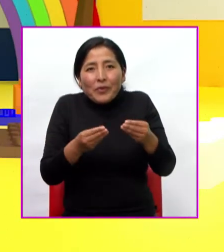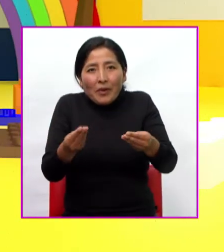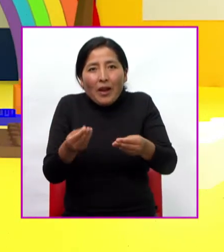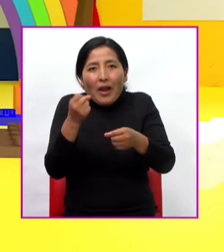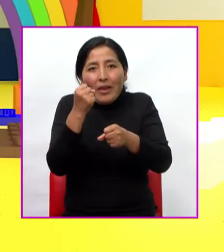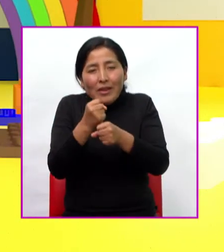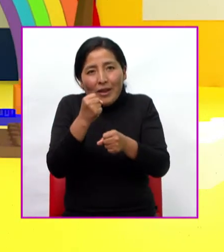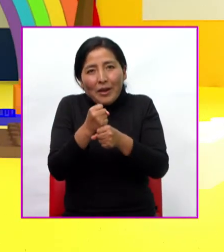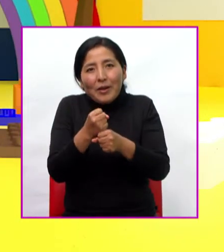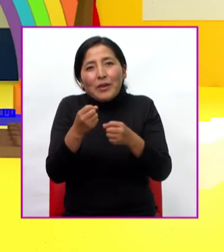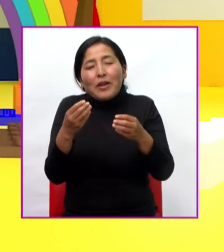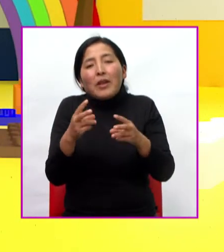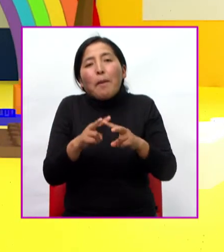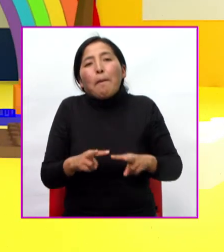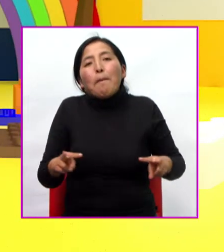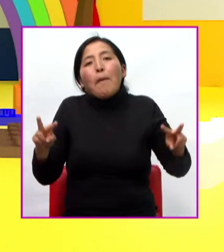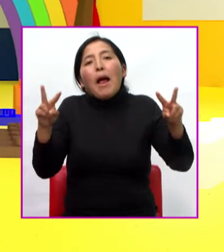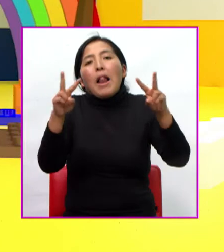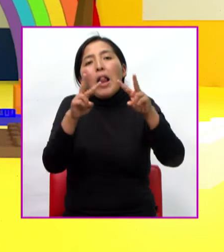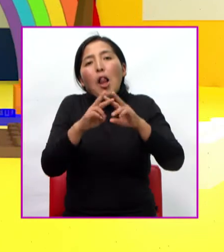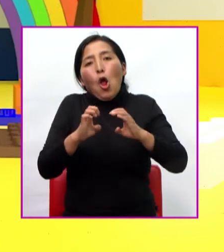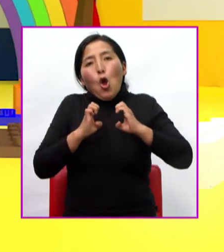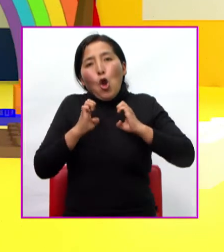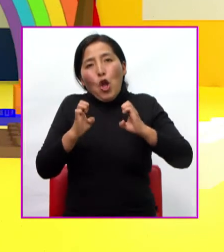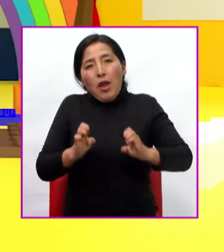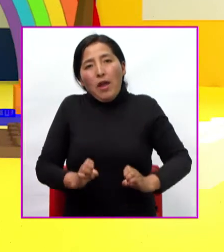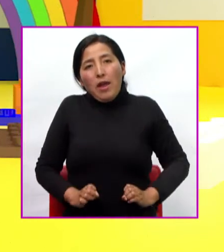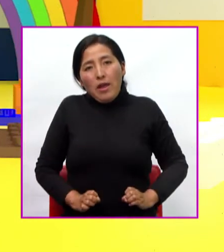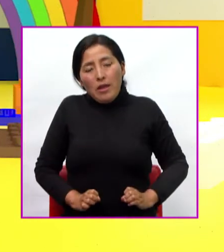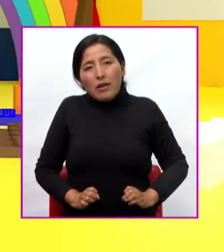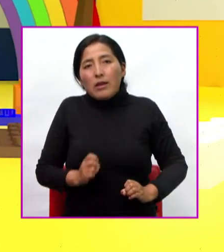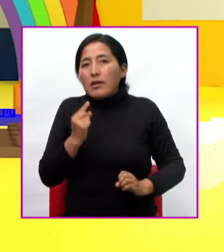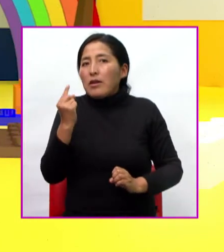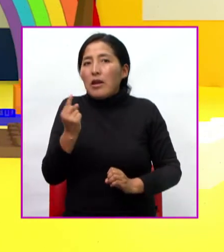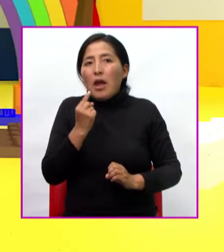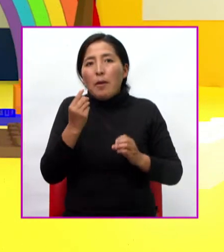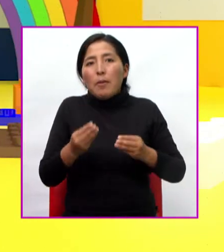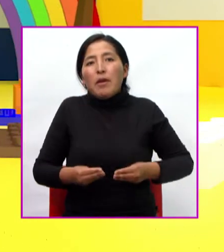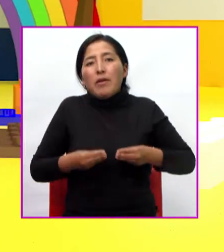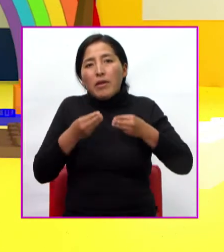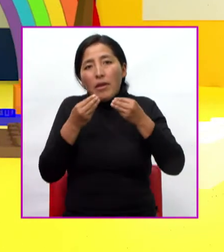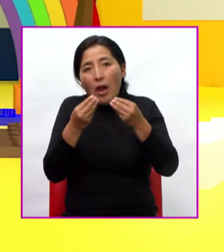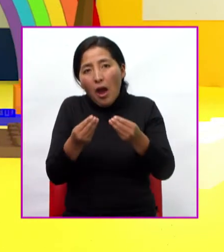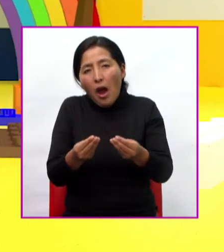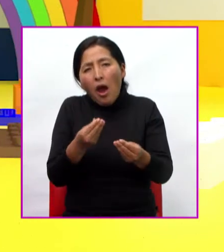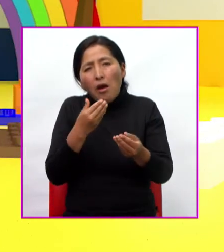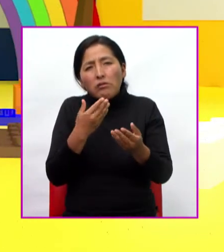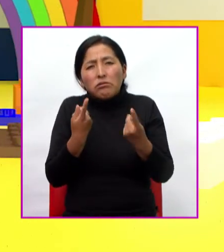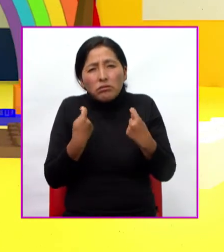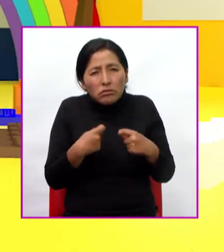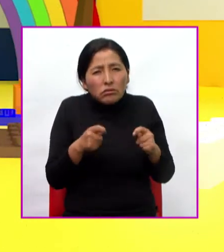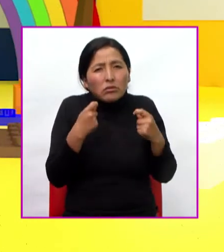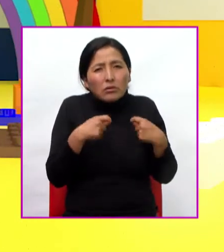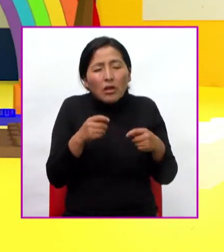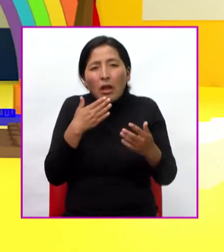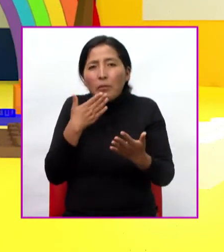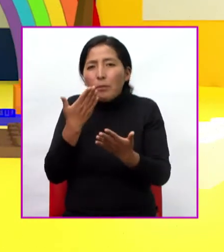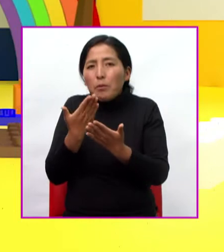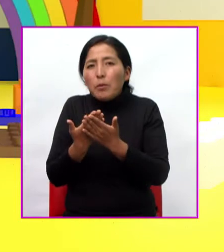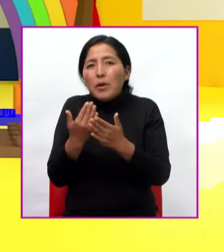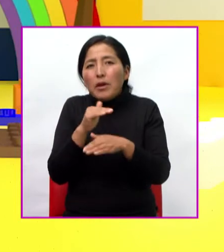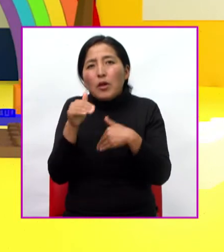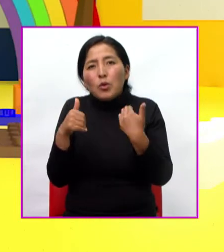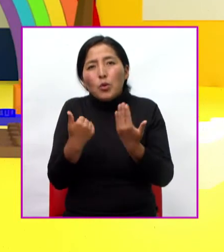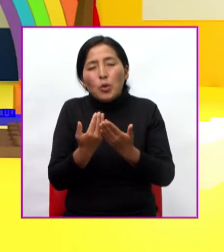éticos y morales Siempre debe brindar Buen trato A todas las personas que acudan a